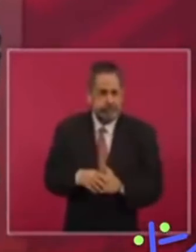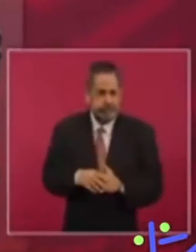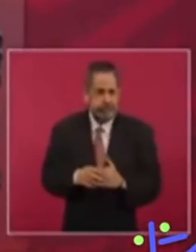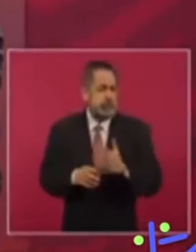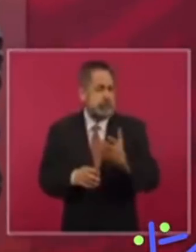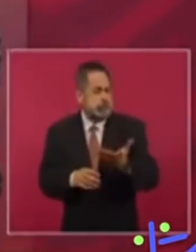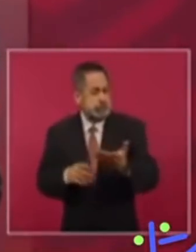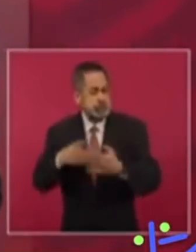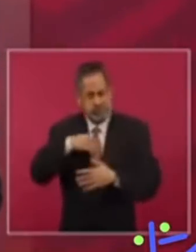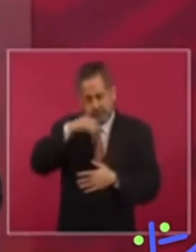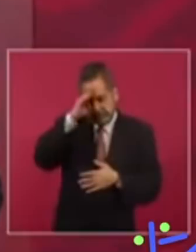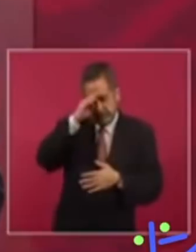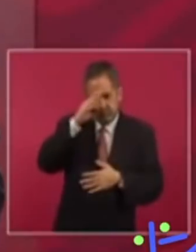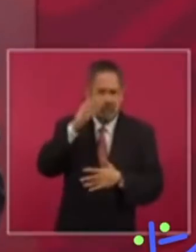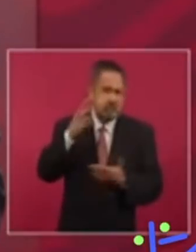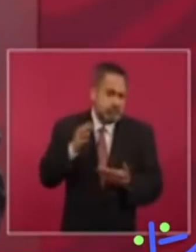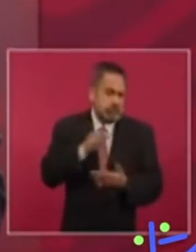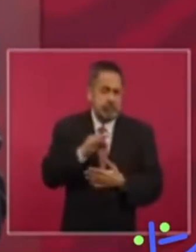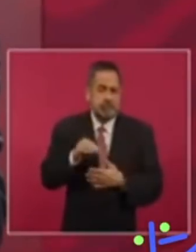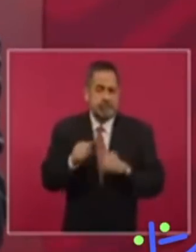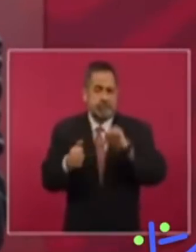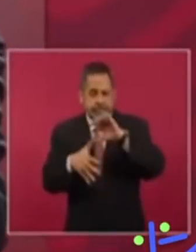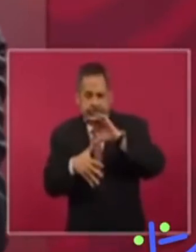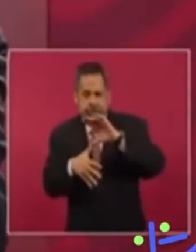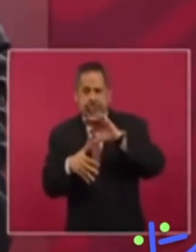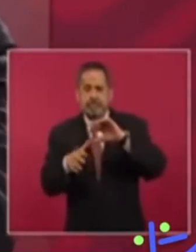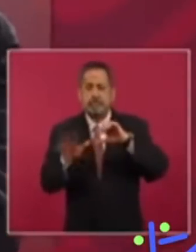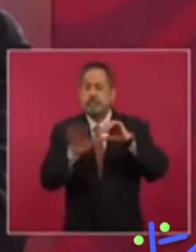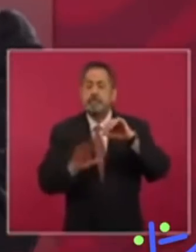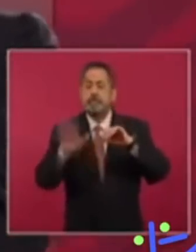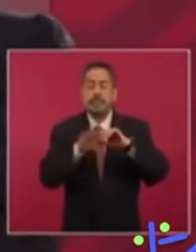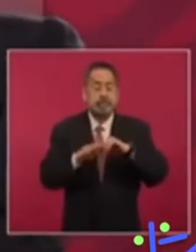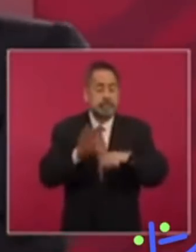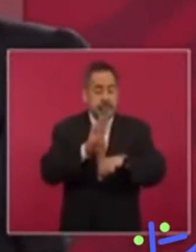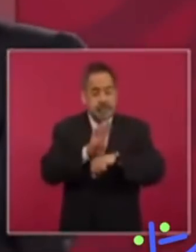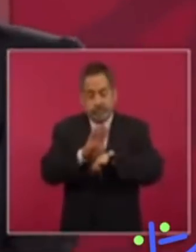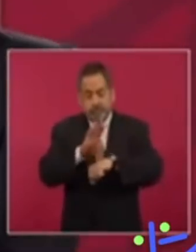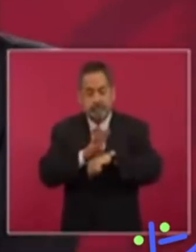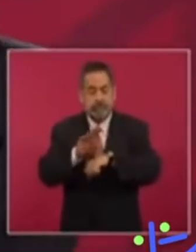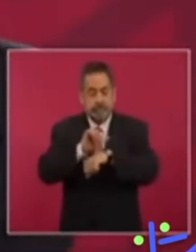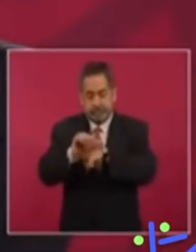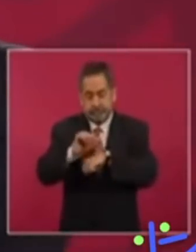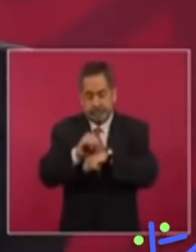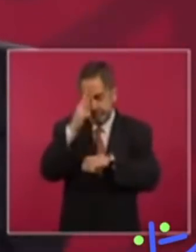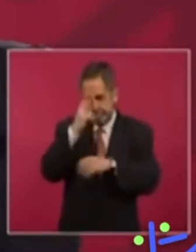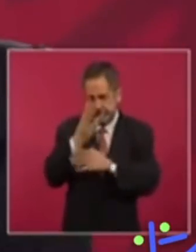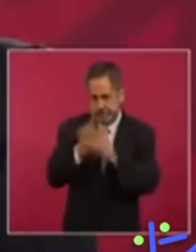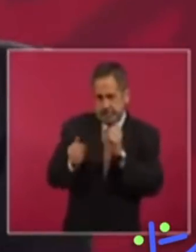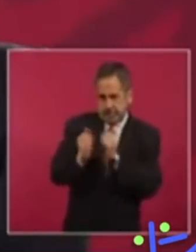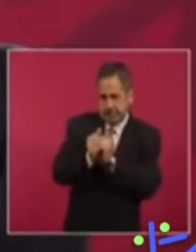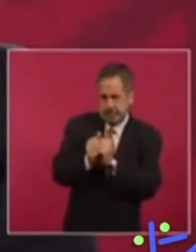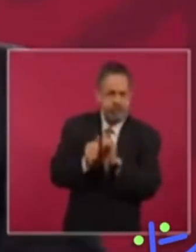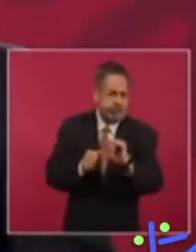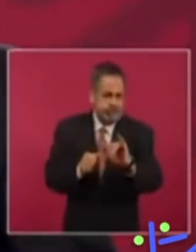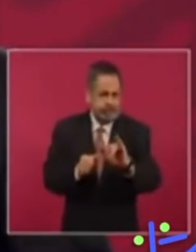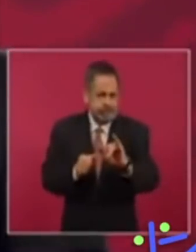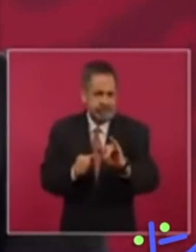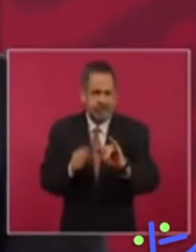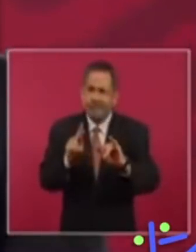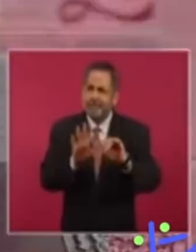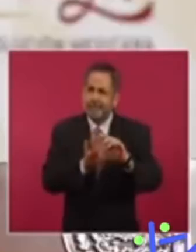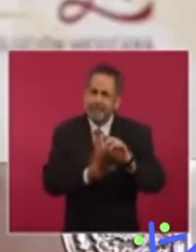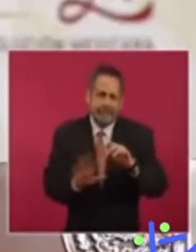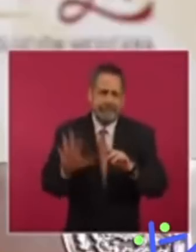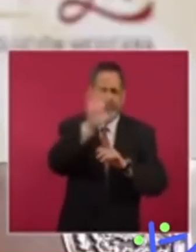alianza en nuestra América, debe de buscarse la integración de toda